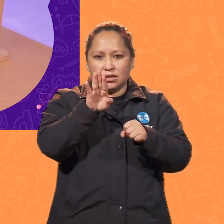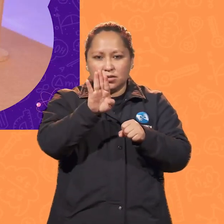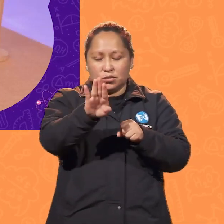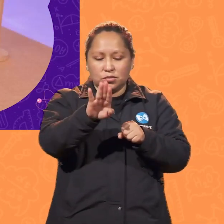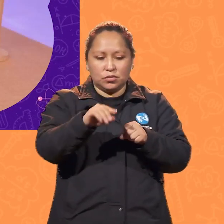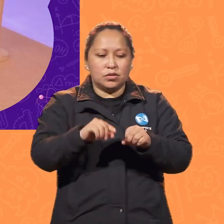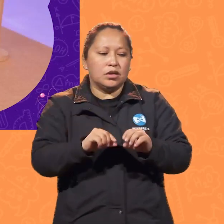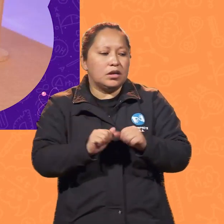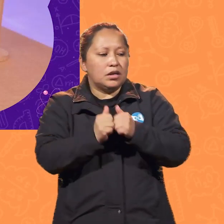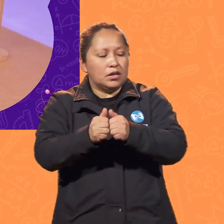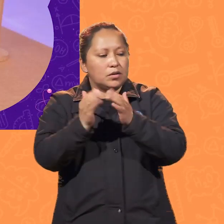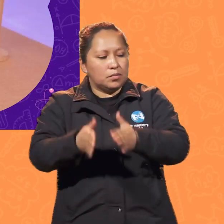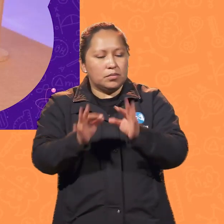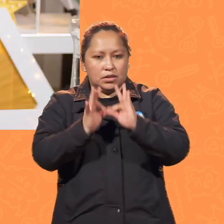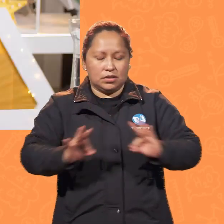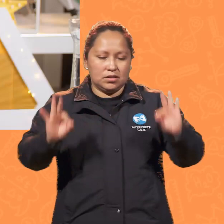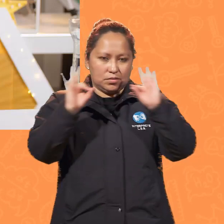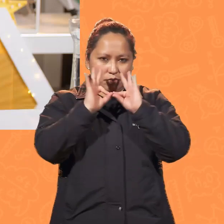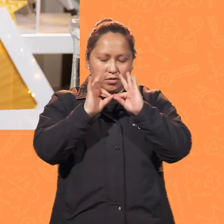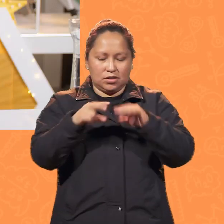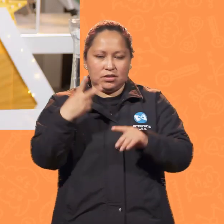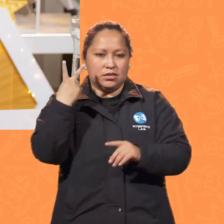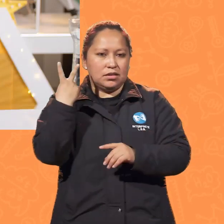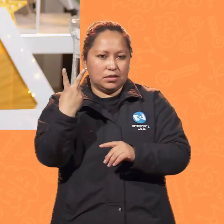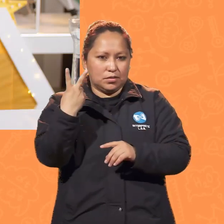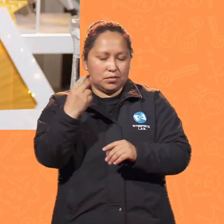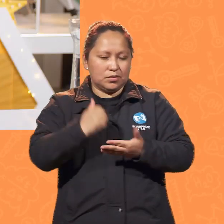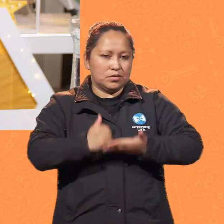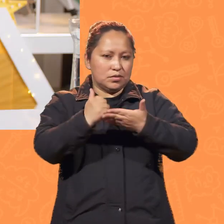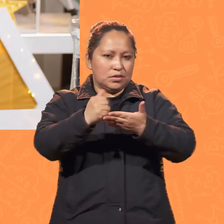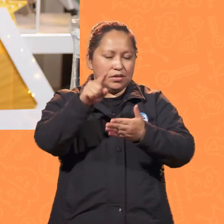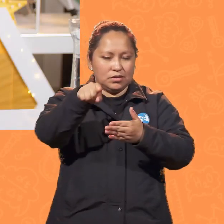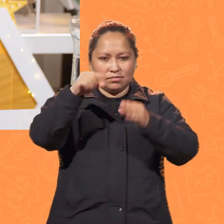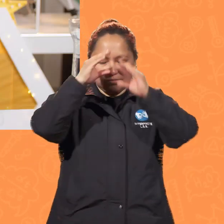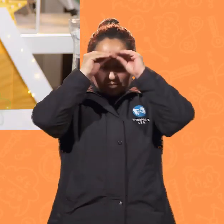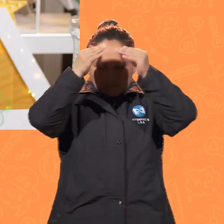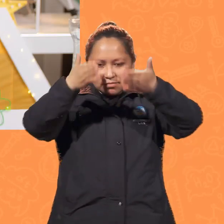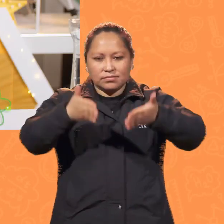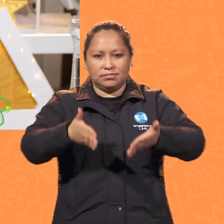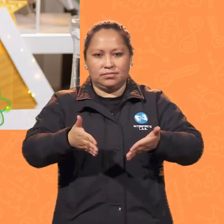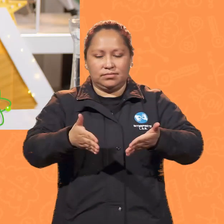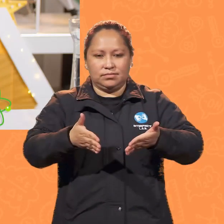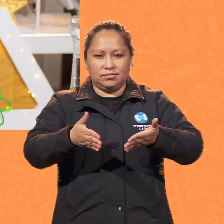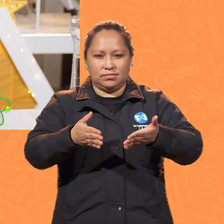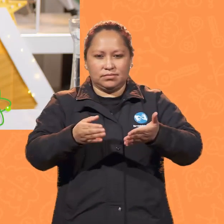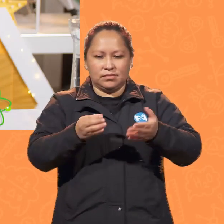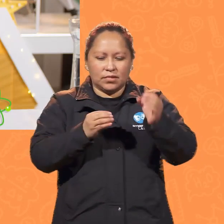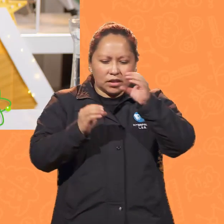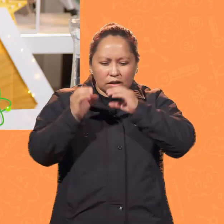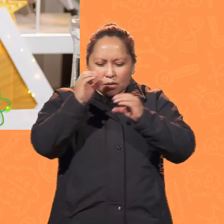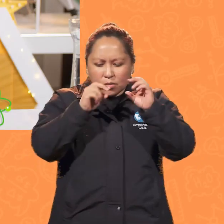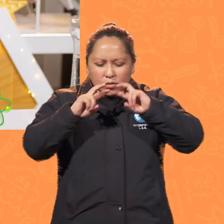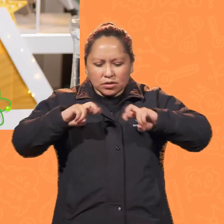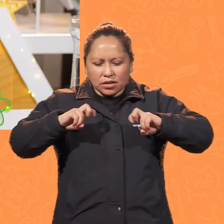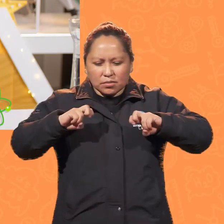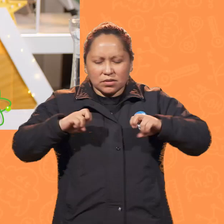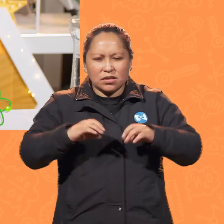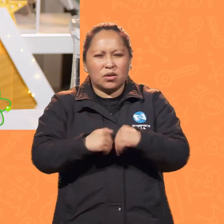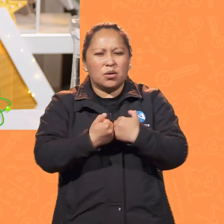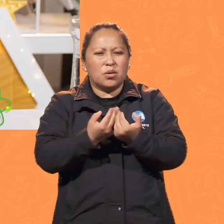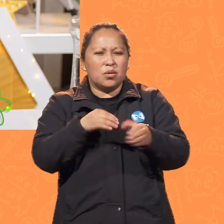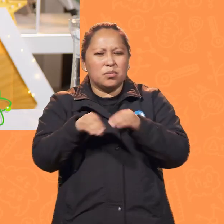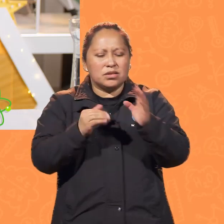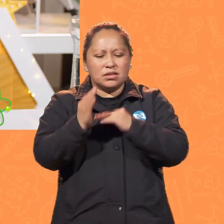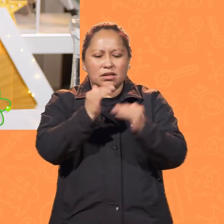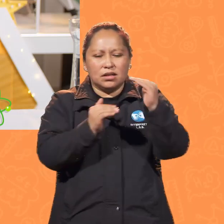funcionamiento. Dos, con ayuda de tu maestra o maestro, averigua cómo construir un horno solar casero